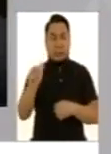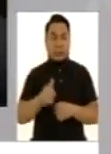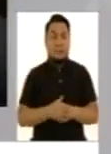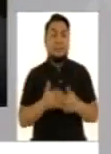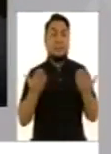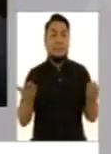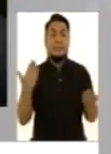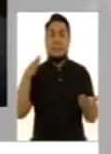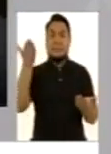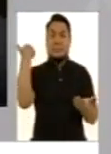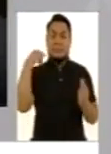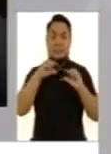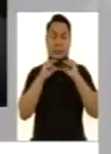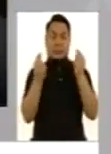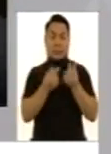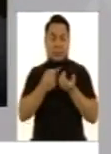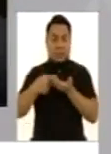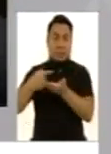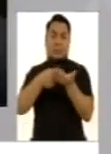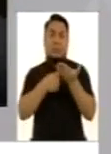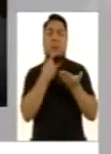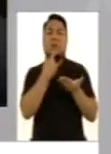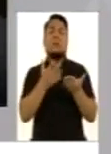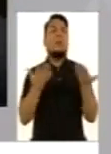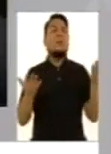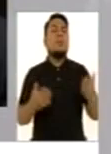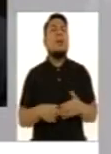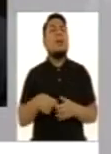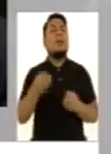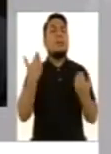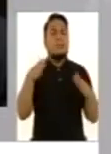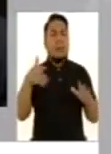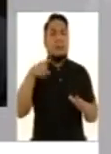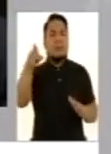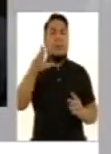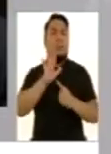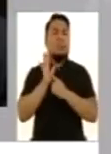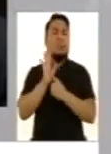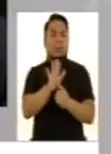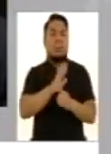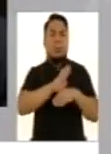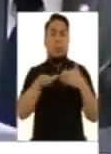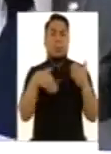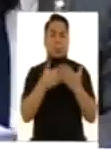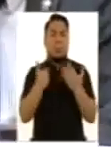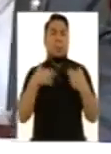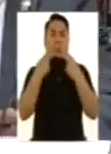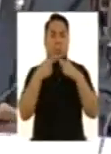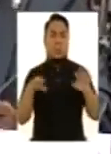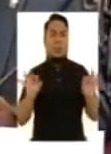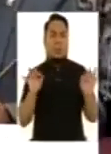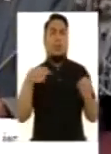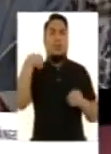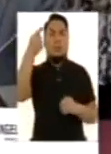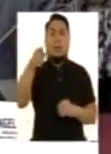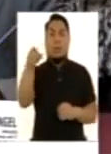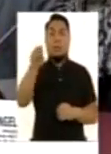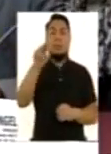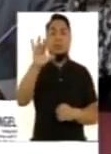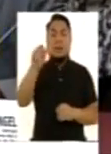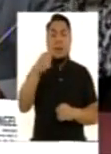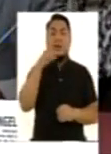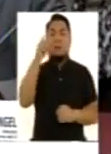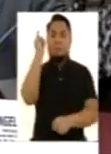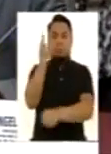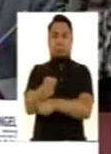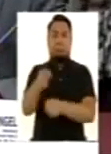elementos de convicción, nosotros sostenemos que no debe variarse la comparecencia porque ya ha cumplido rigurosamente todas las restricciones. A Susana Villarán